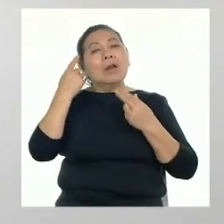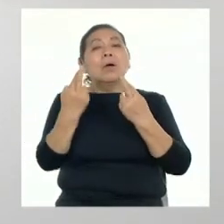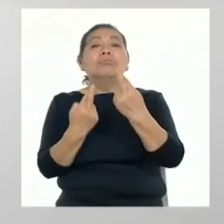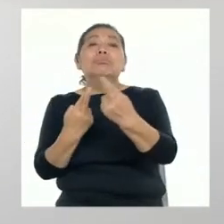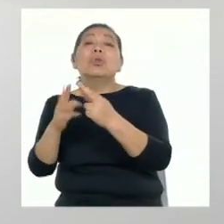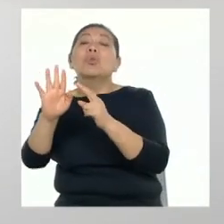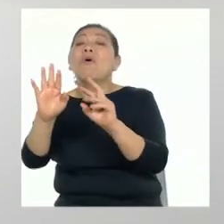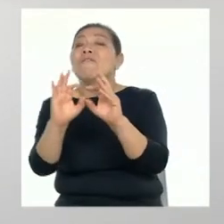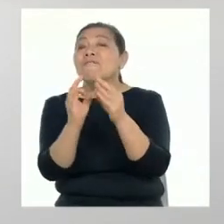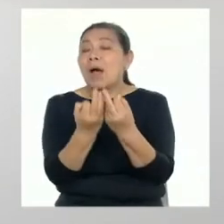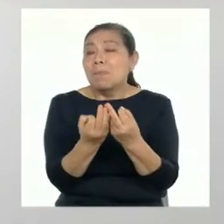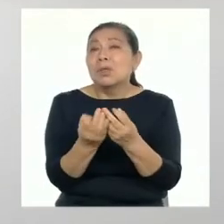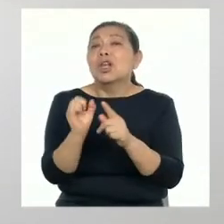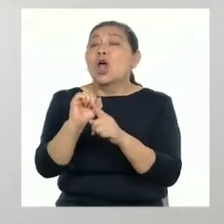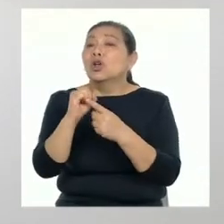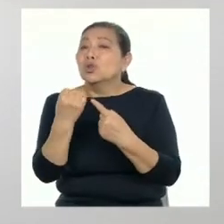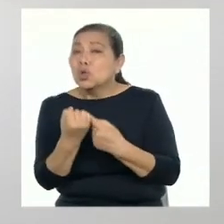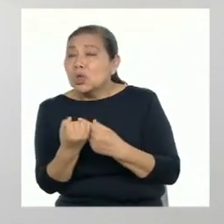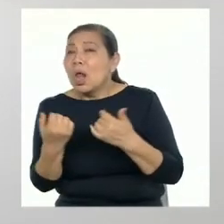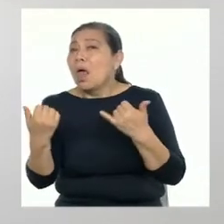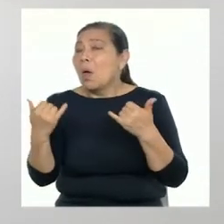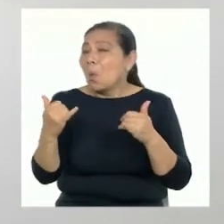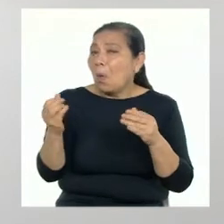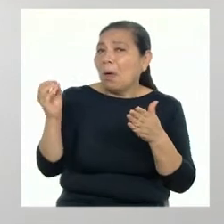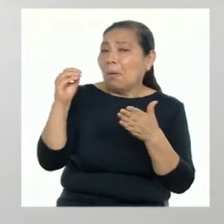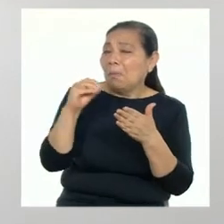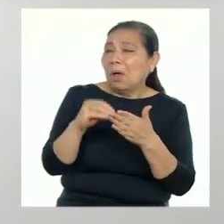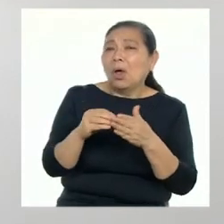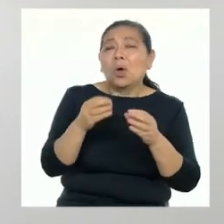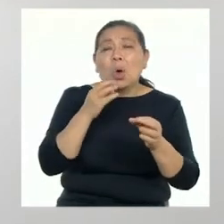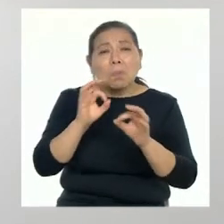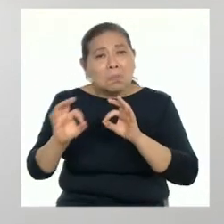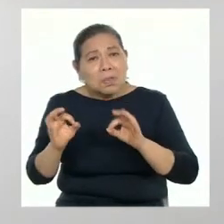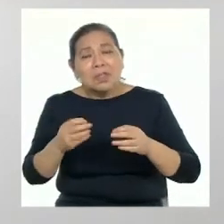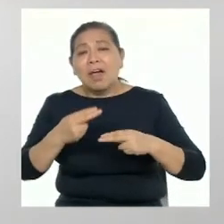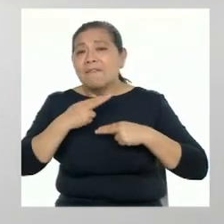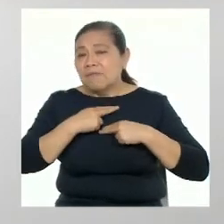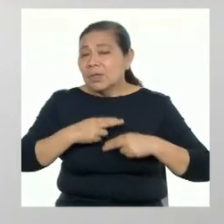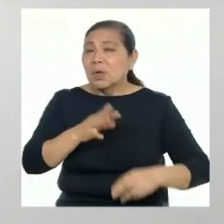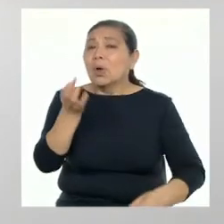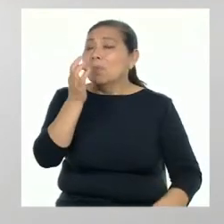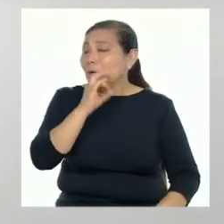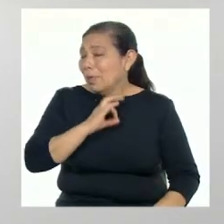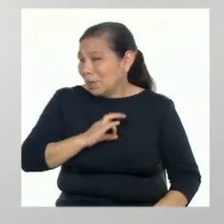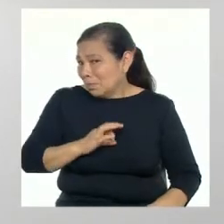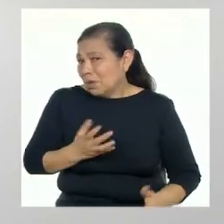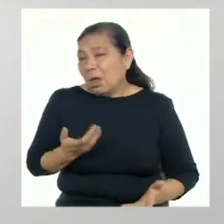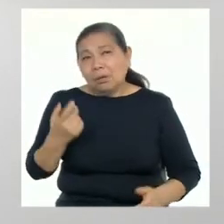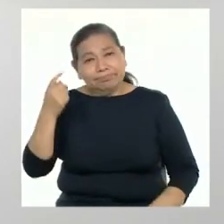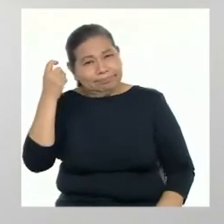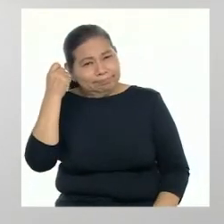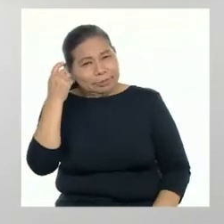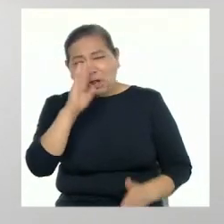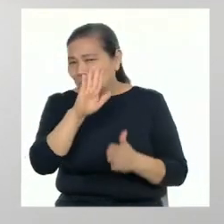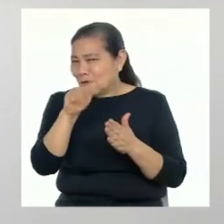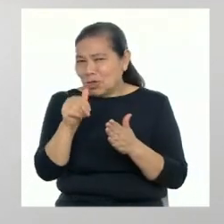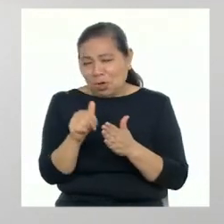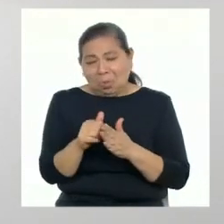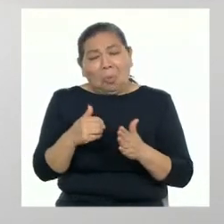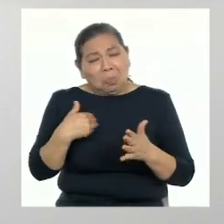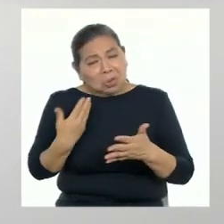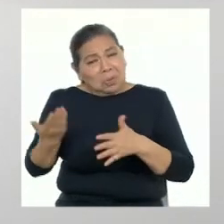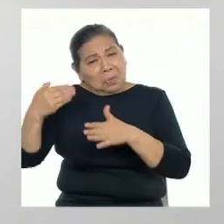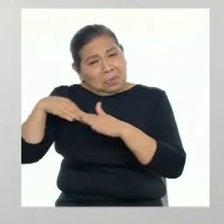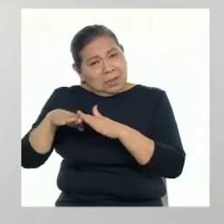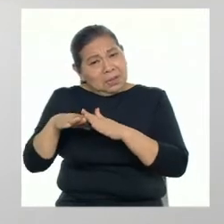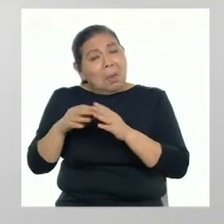relaciones familiares, sociales, recreacionales, nutricionales, físicas y espirituales. Comprendamos que todas ellas pueden